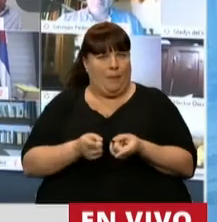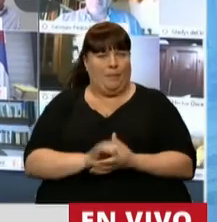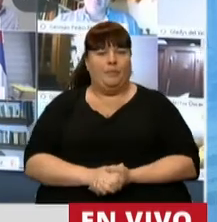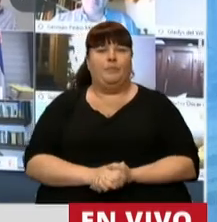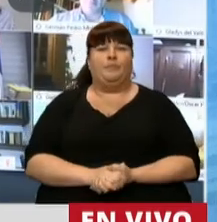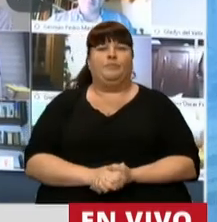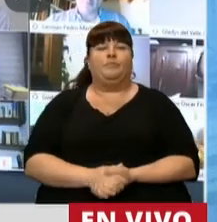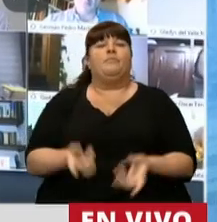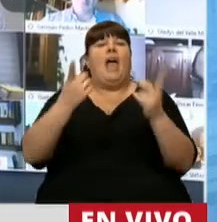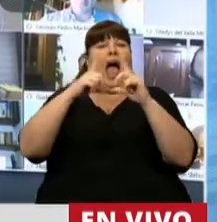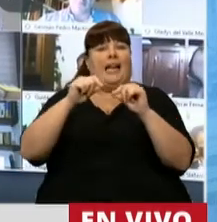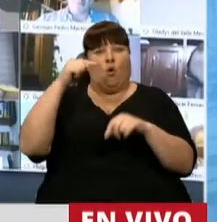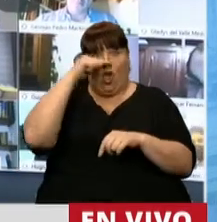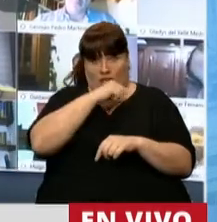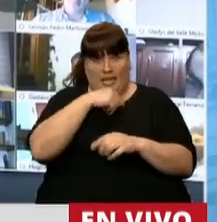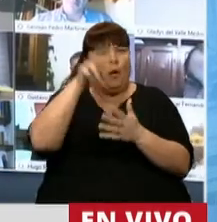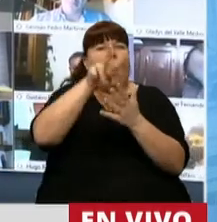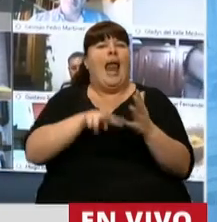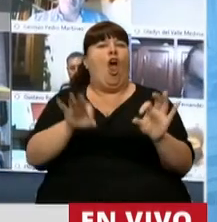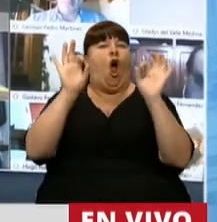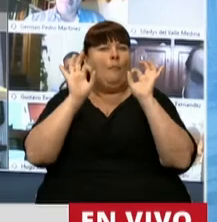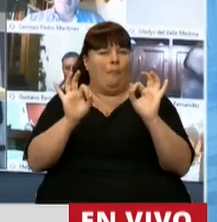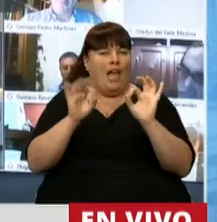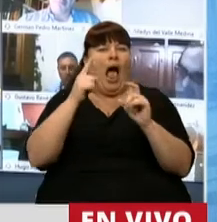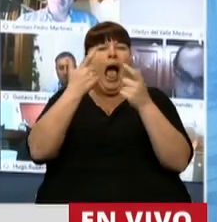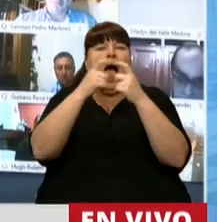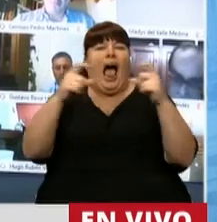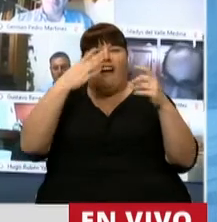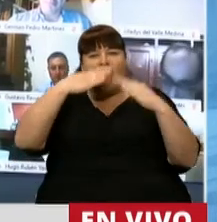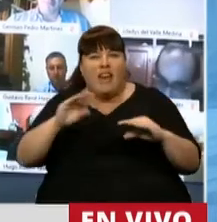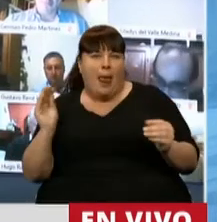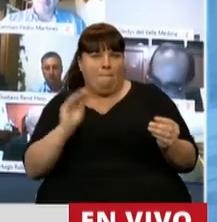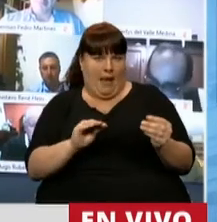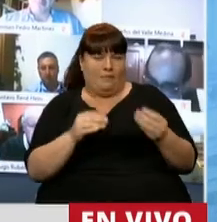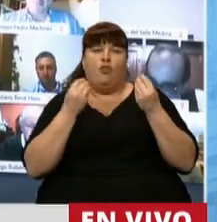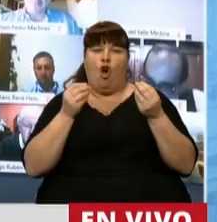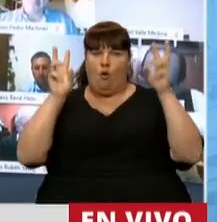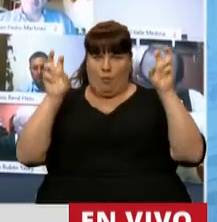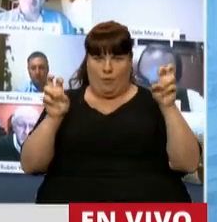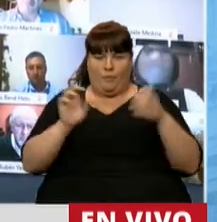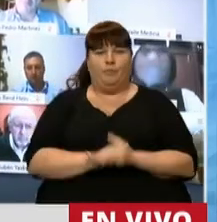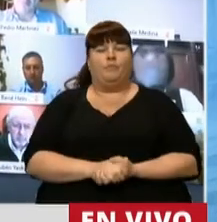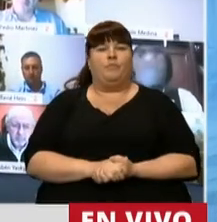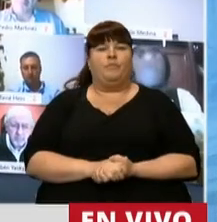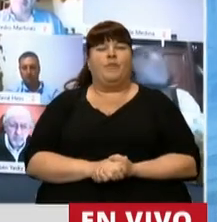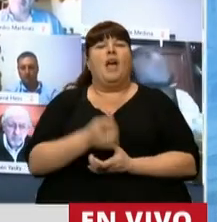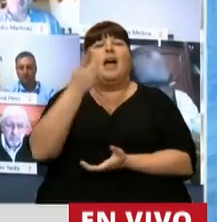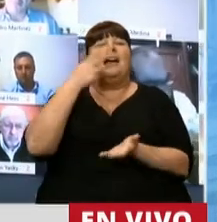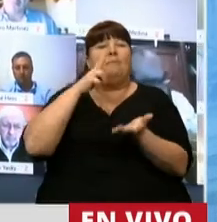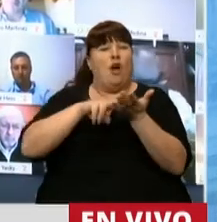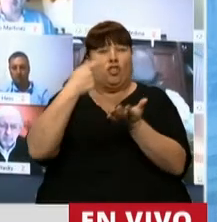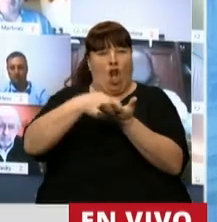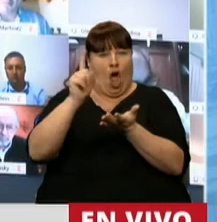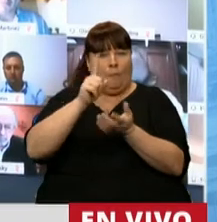Aires. El artículo séptimo lo voy a leer completo porque hay un párrafo al final que se agrega que dice las exenciones